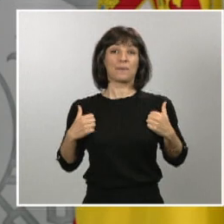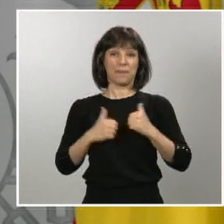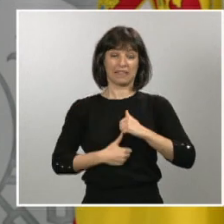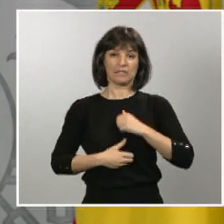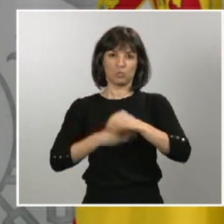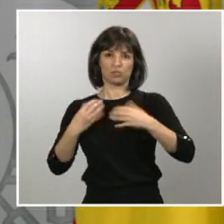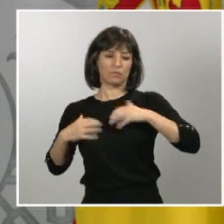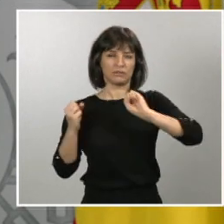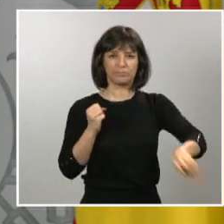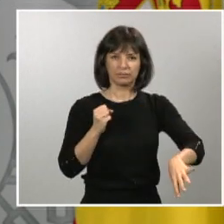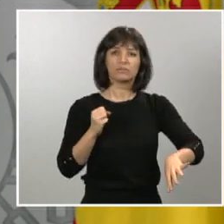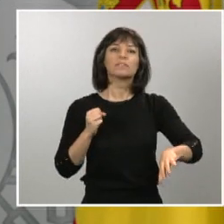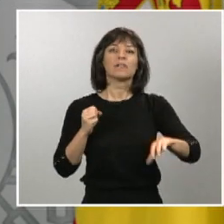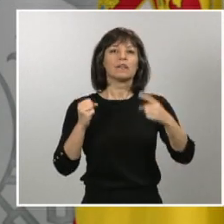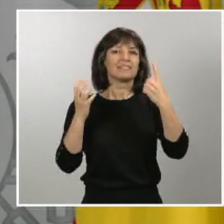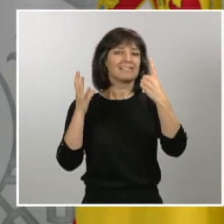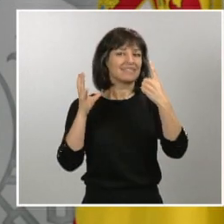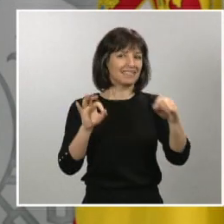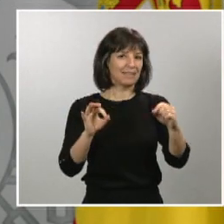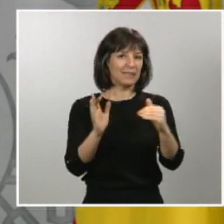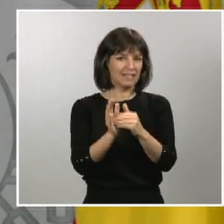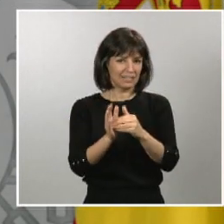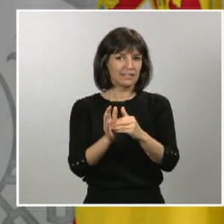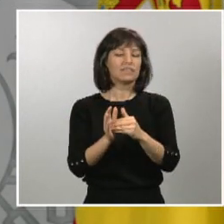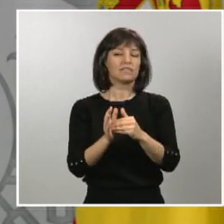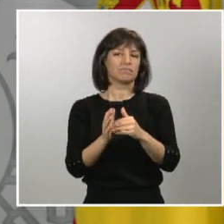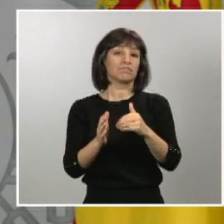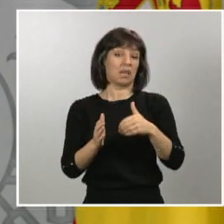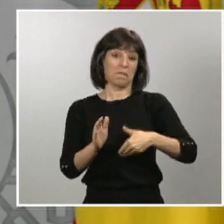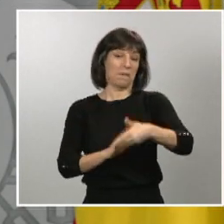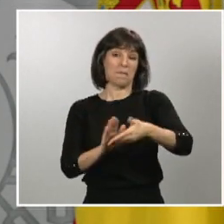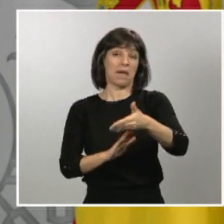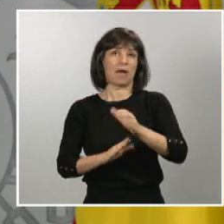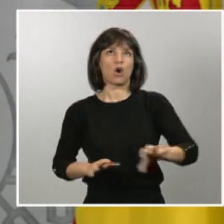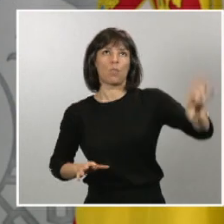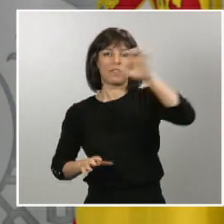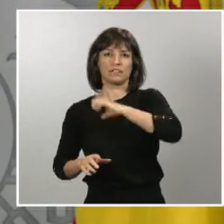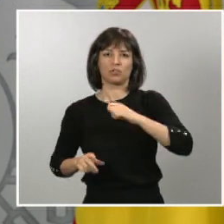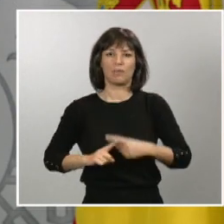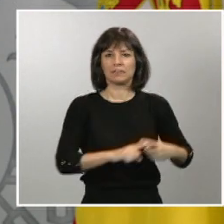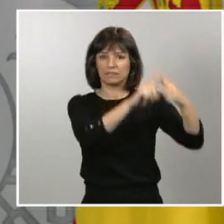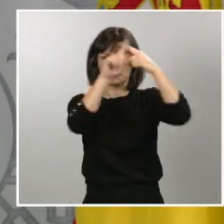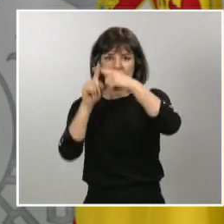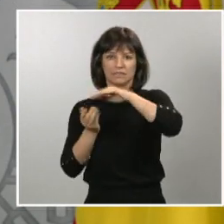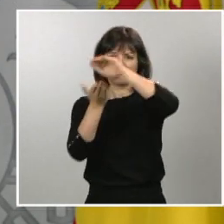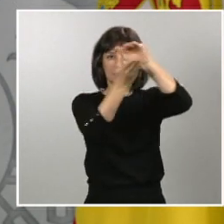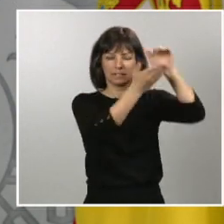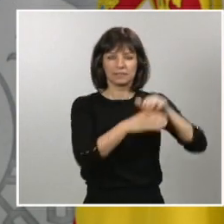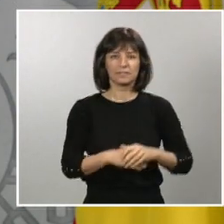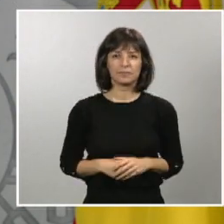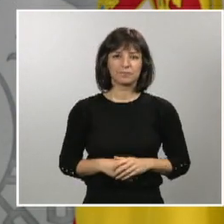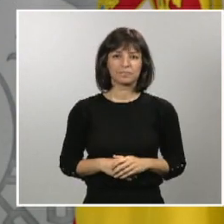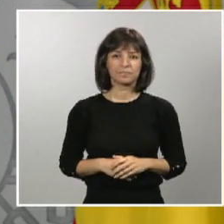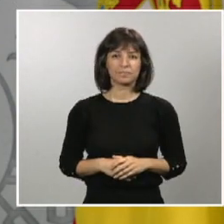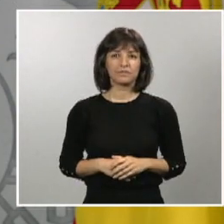se van a distribuir en las próximas horas entre todas las comunidades autónomas. Incluso desde el pasado 10 de marzo hasta